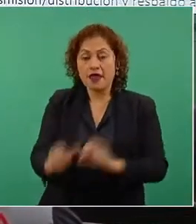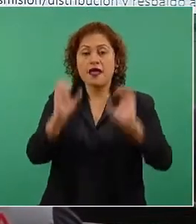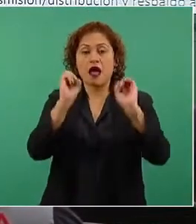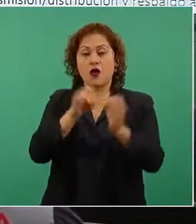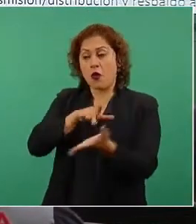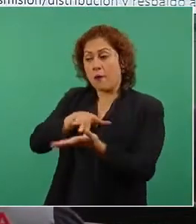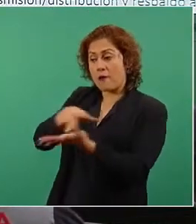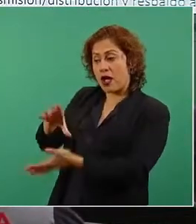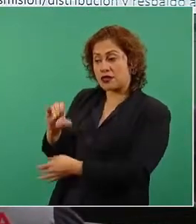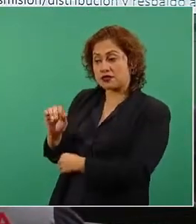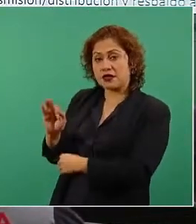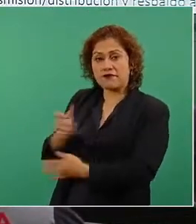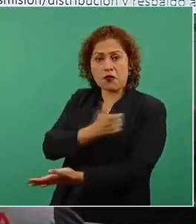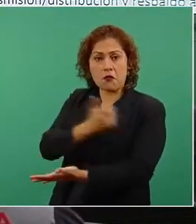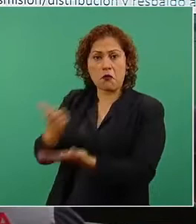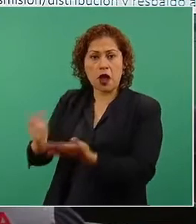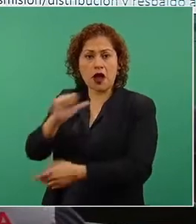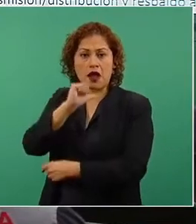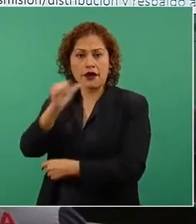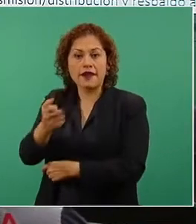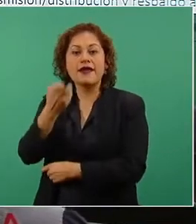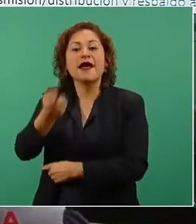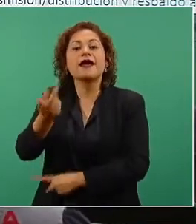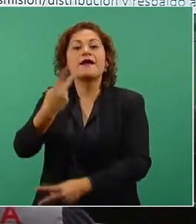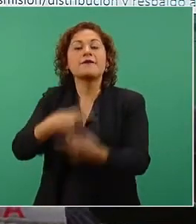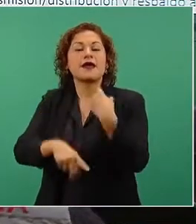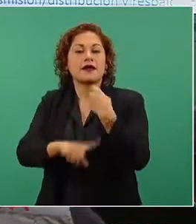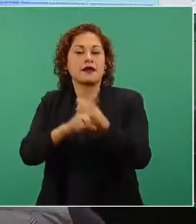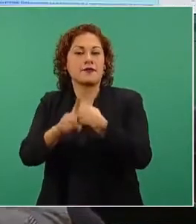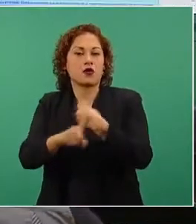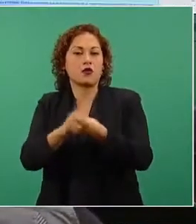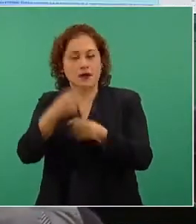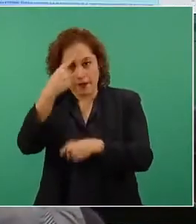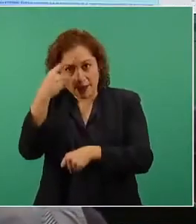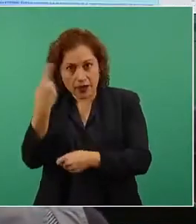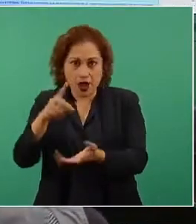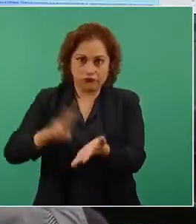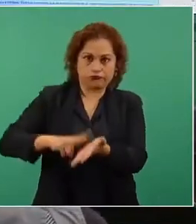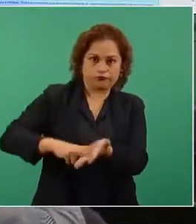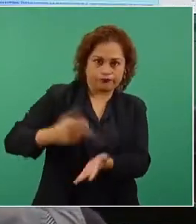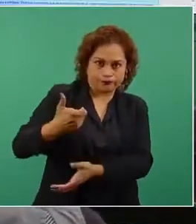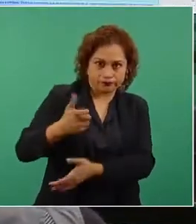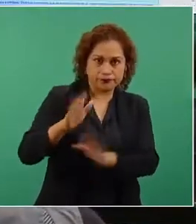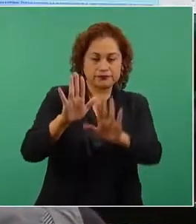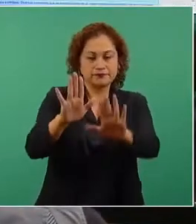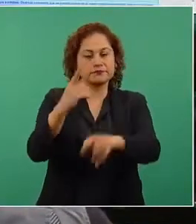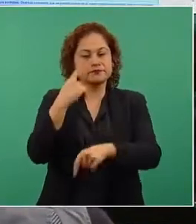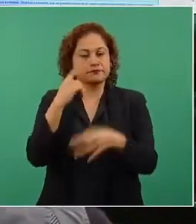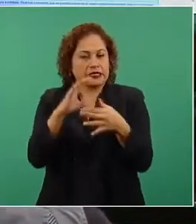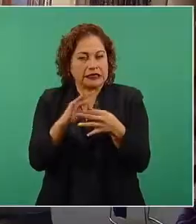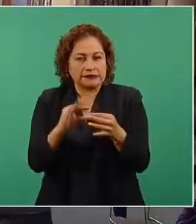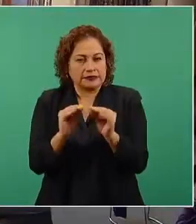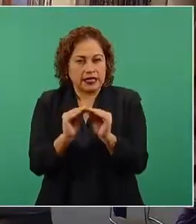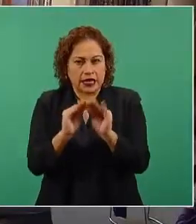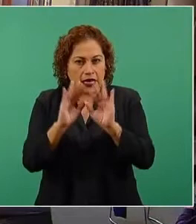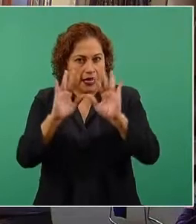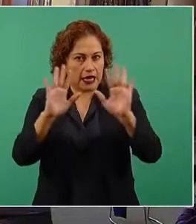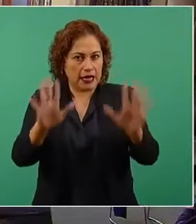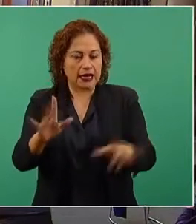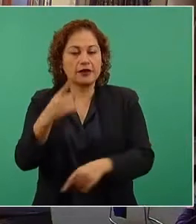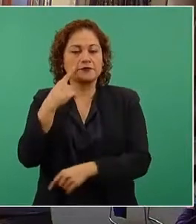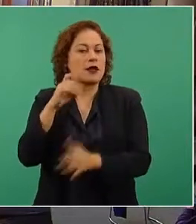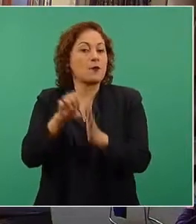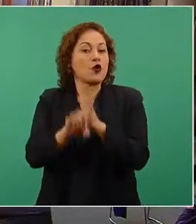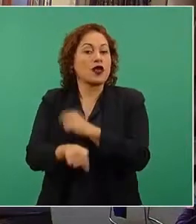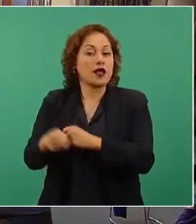la CFE, y tiene eso un impacto en la tarifa. Le damos a la siguiente, por favor. Para que lo entendamos de forma clara, este es un recibo